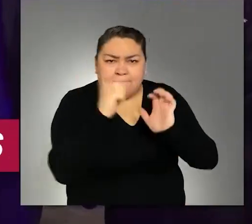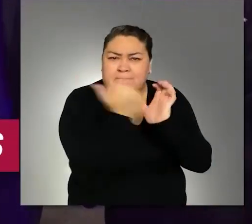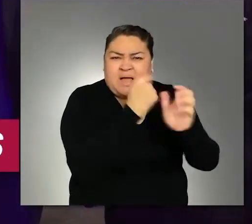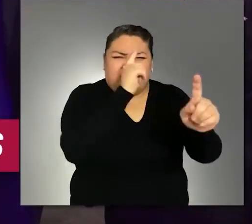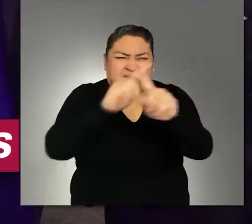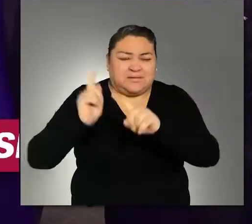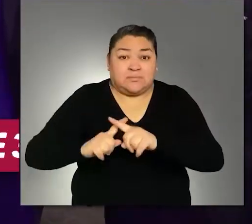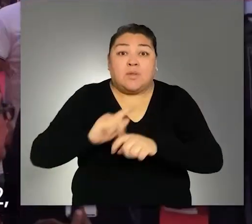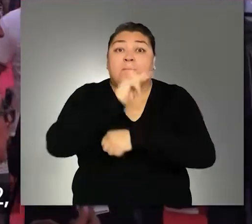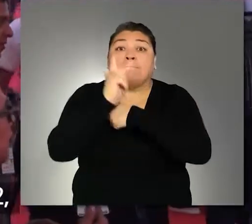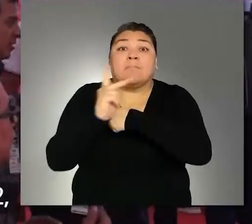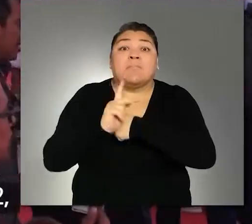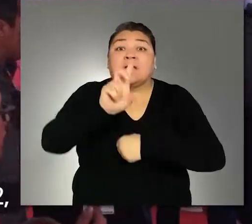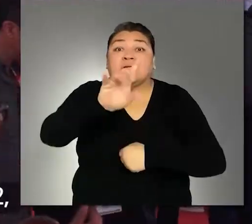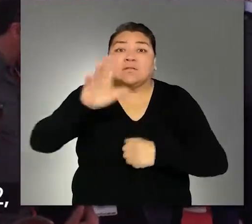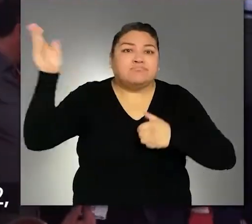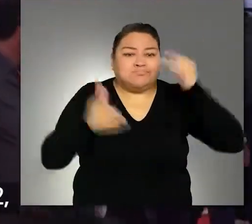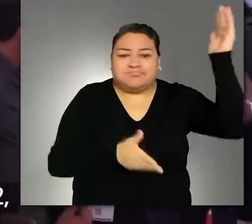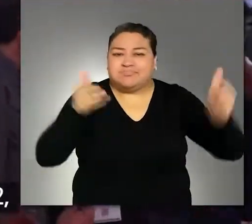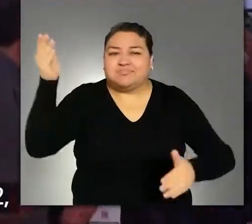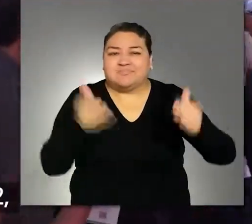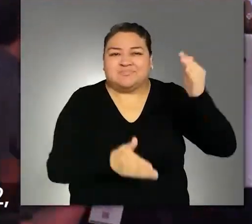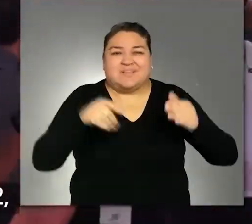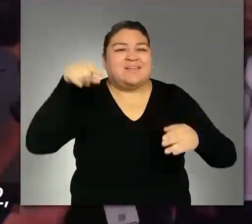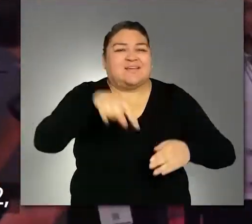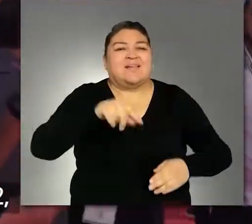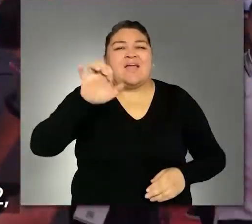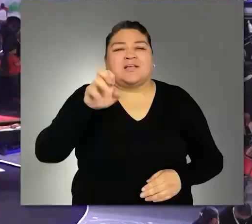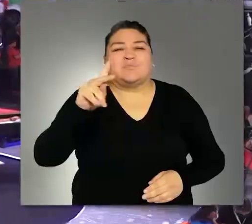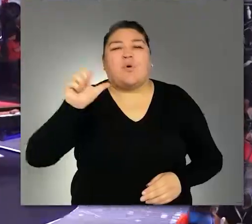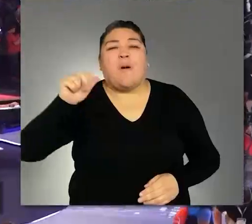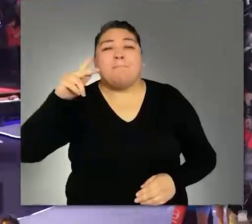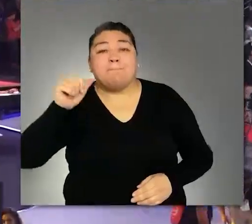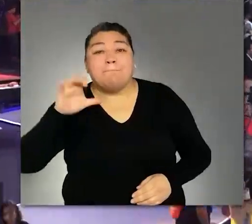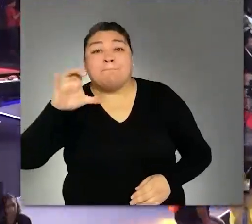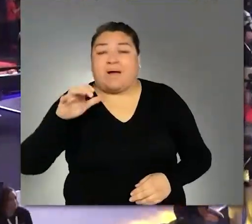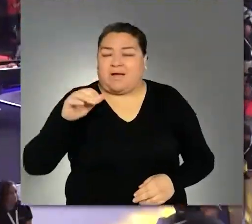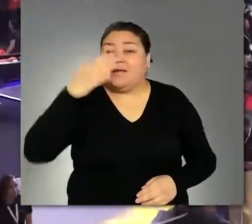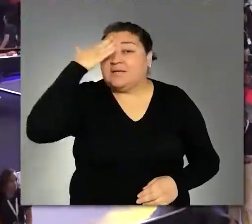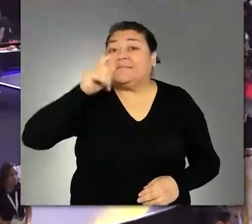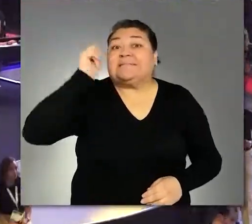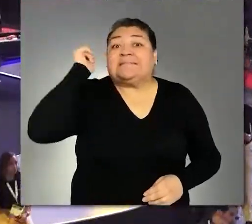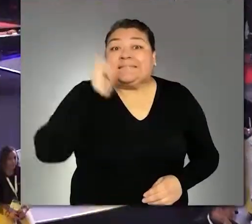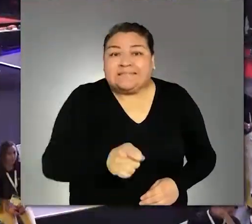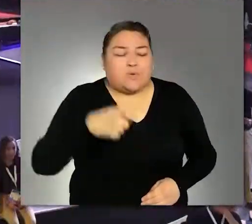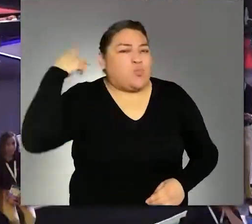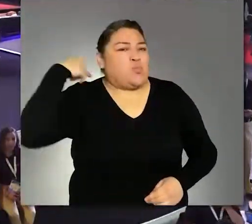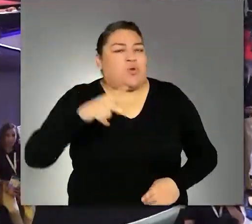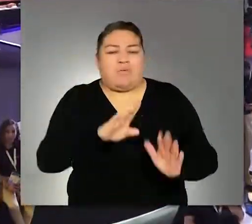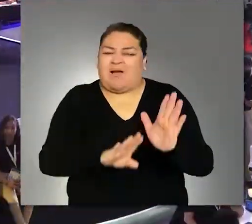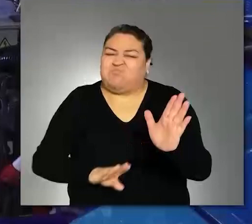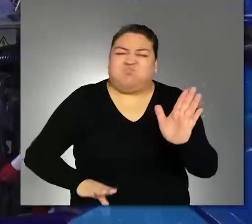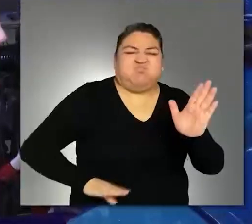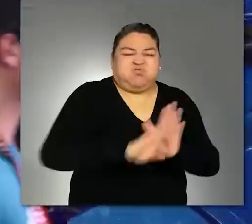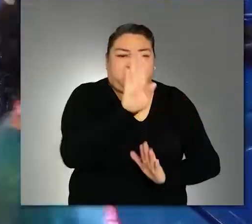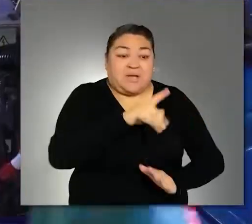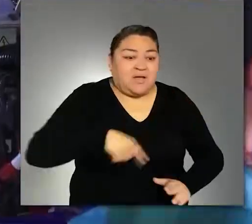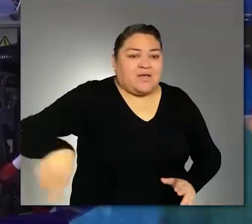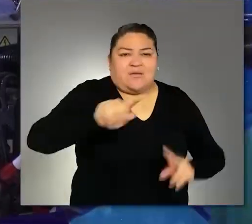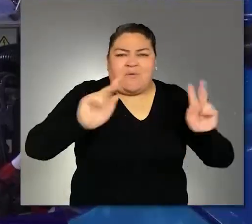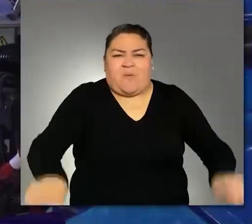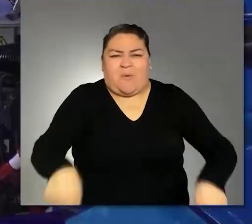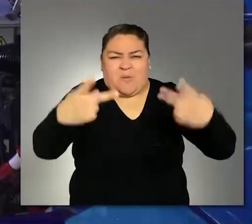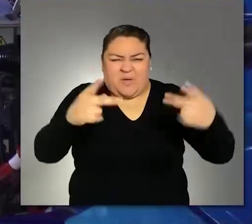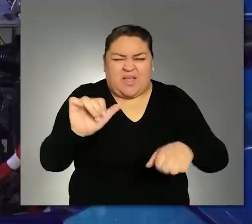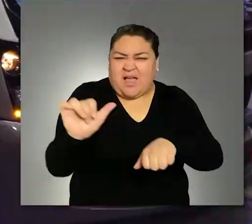de 35 países presentes en la Expo Transporte Ampac 2022, se refrenda con un éxito inigualable a Puebla como la capital